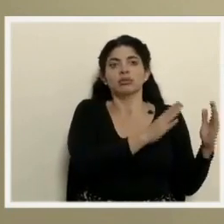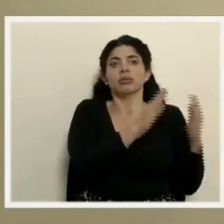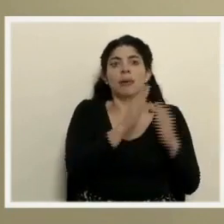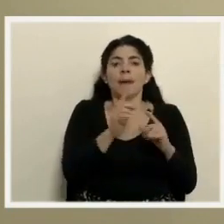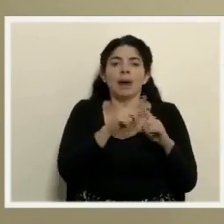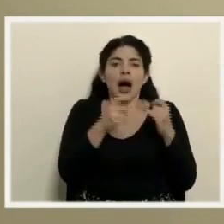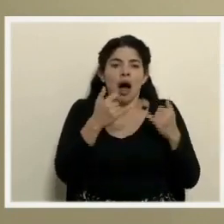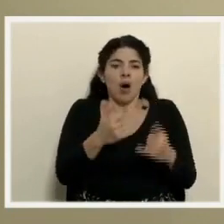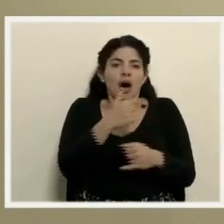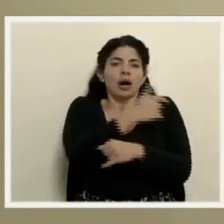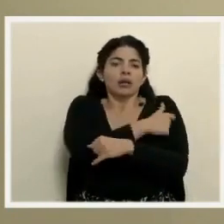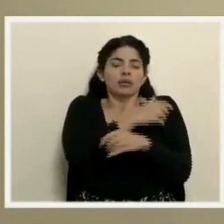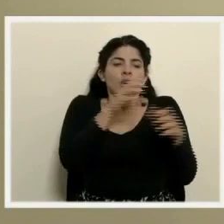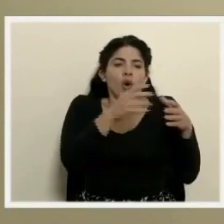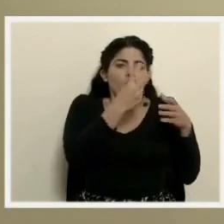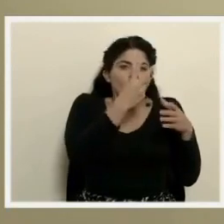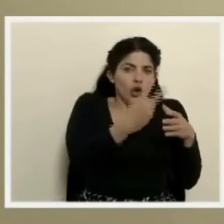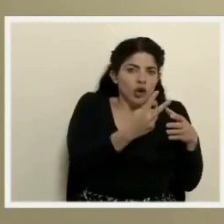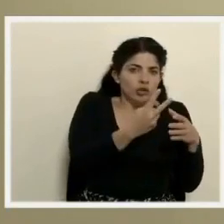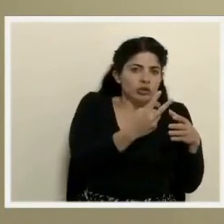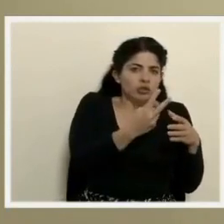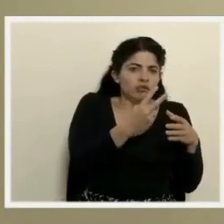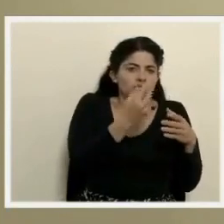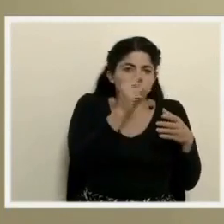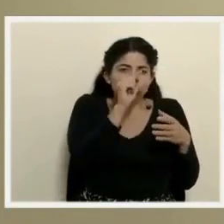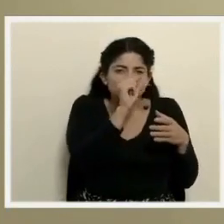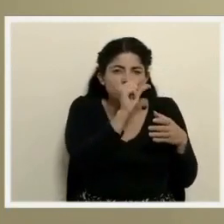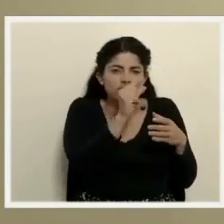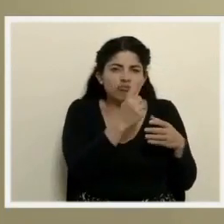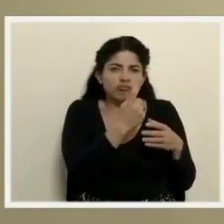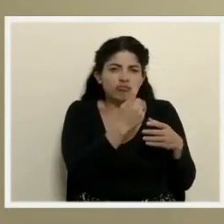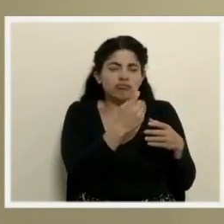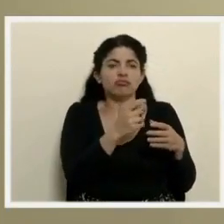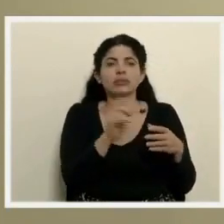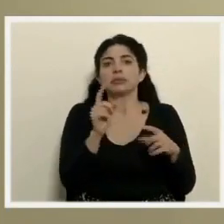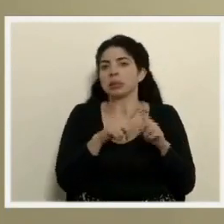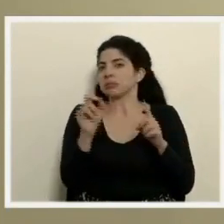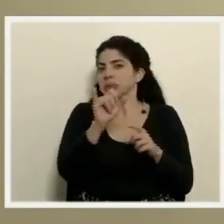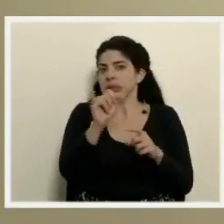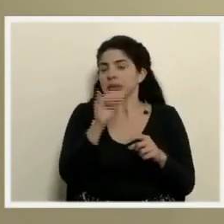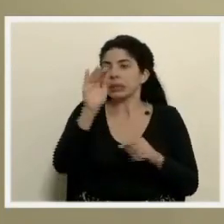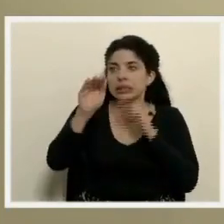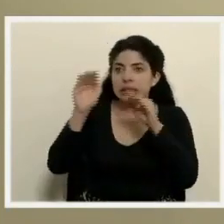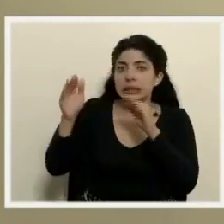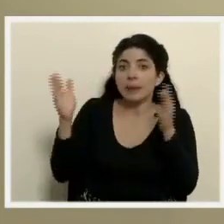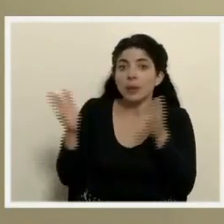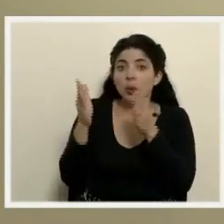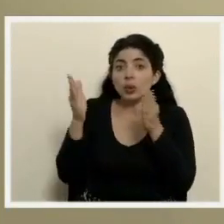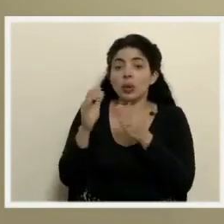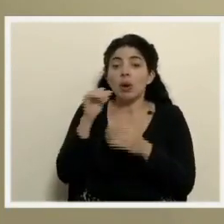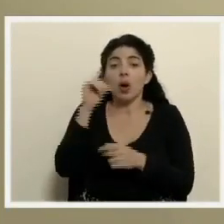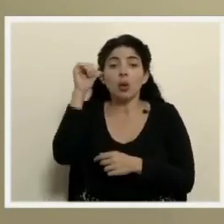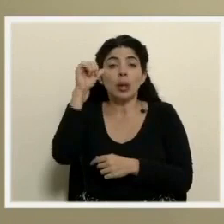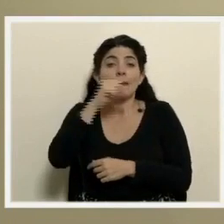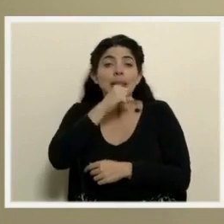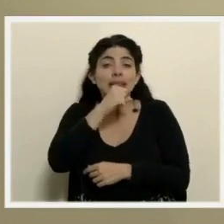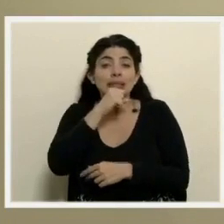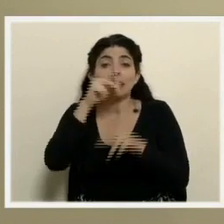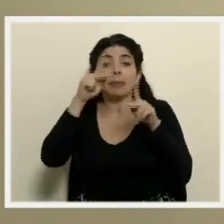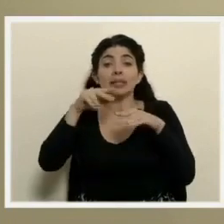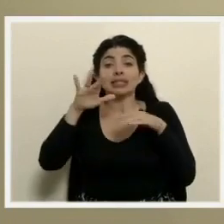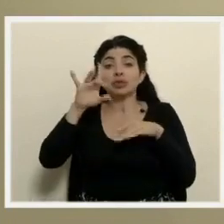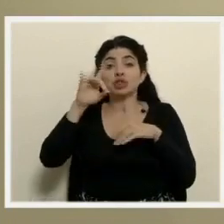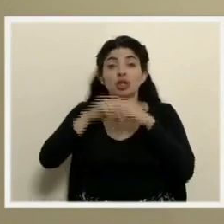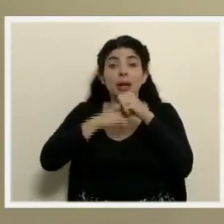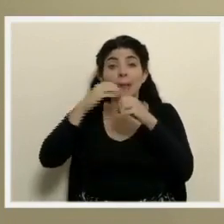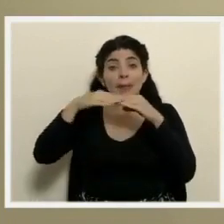pero estamos vacunando el grupo 2 que ya queda pues cada vez menos ¿verdad? Siempre instamos a los adultos mayores y a las personas mayores de